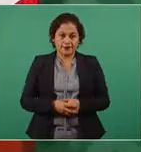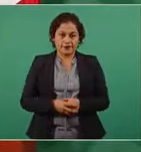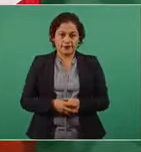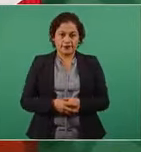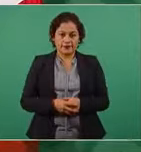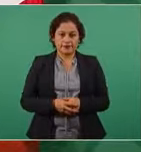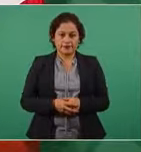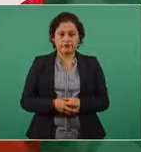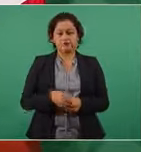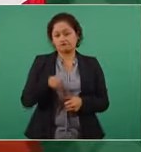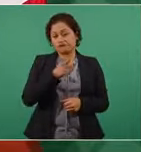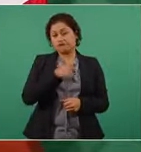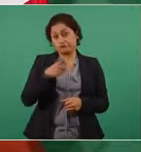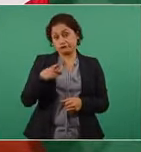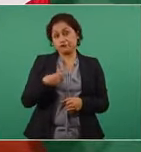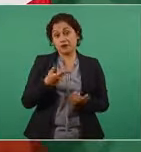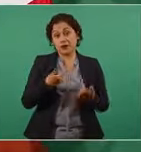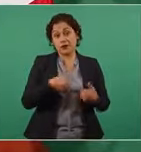guardarse